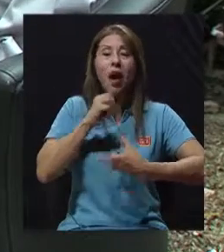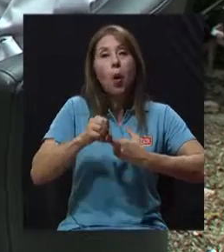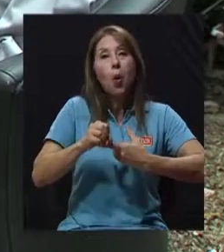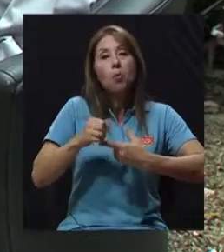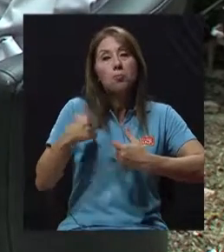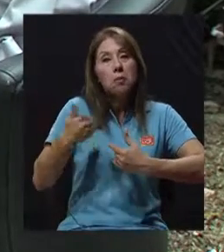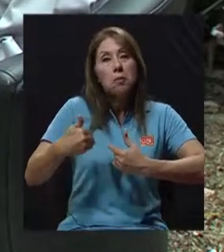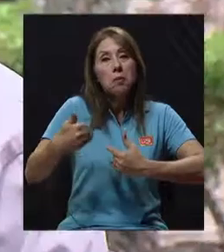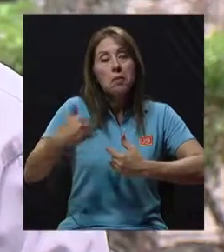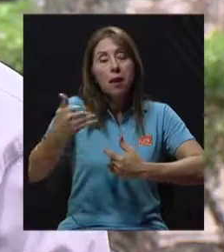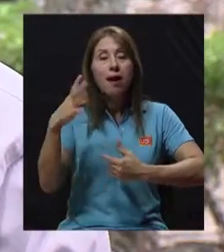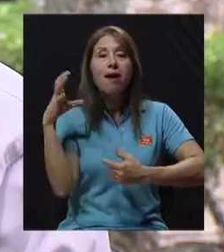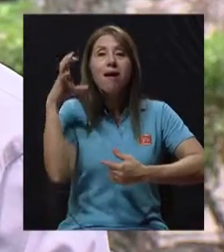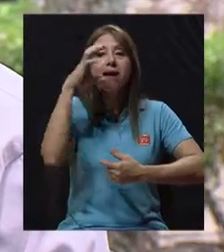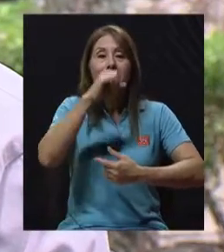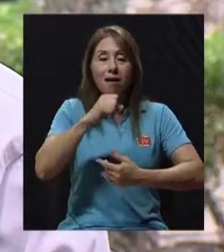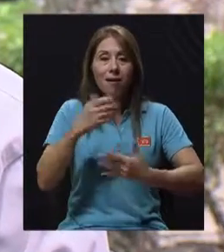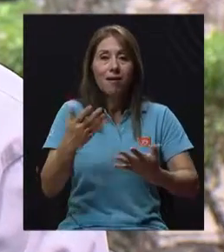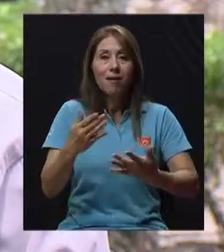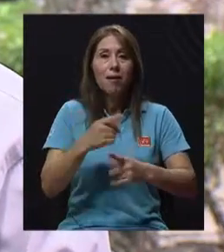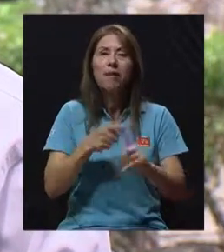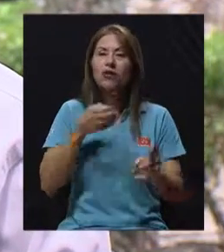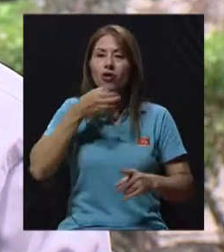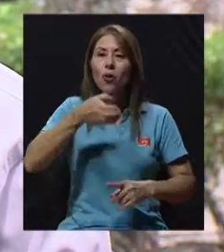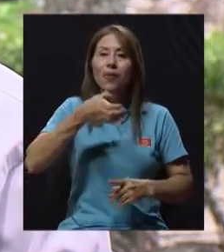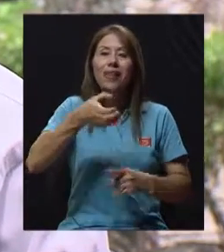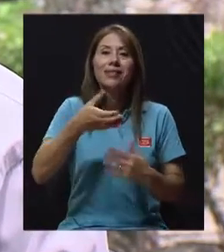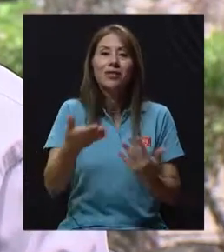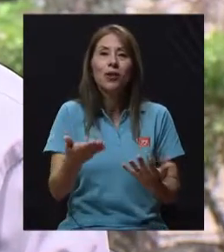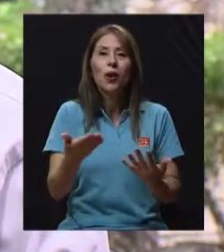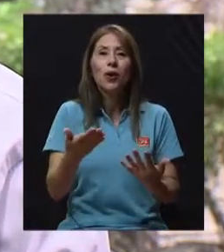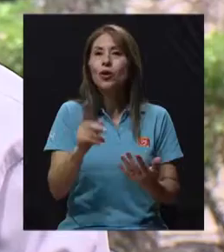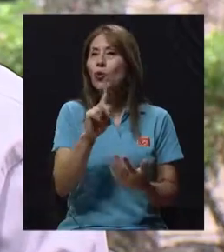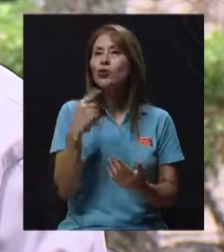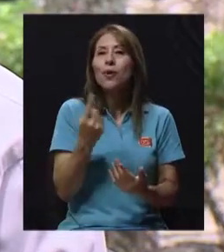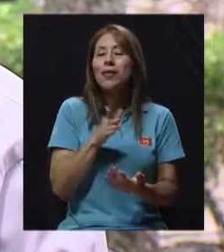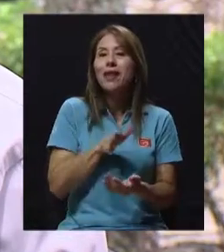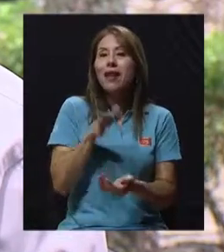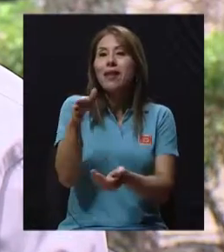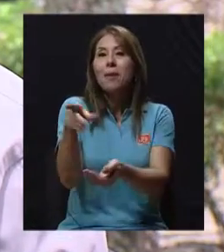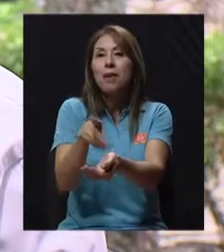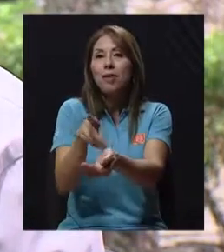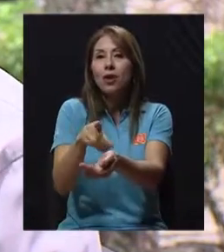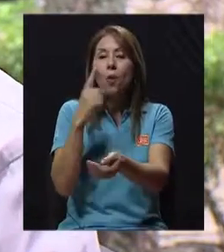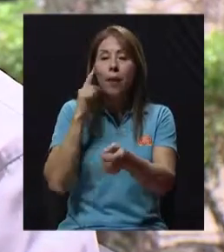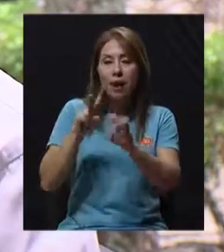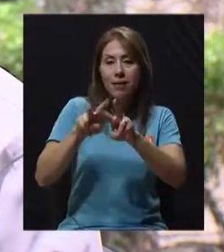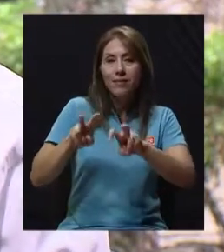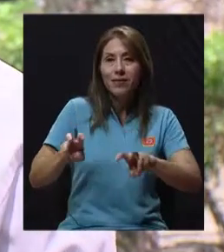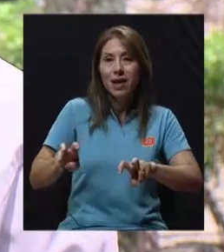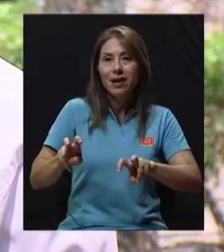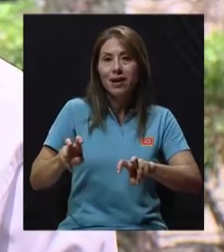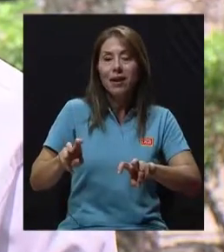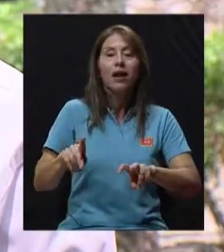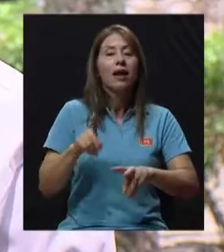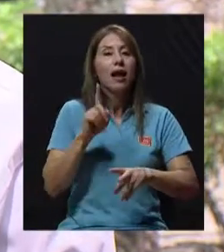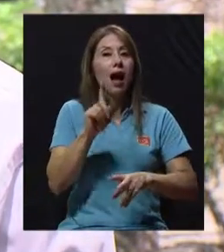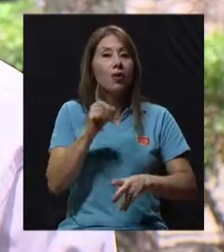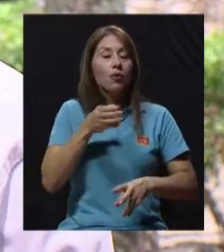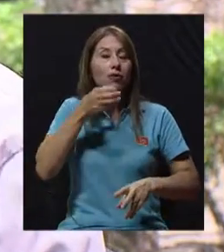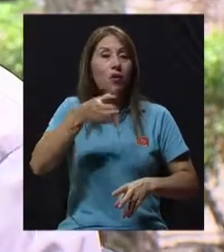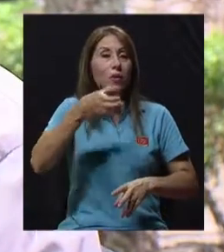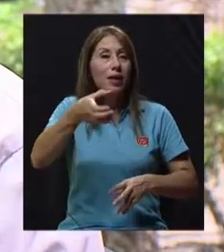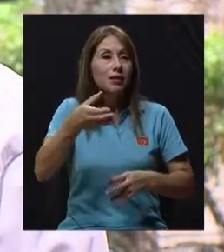se logra identificar. Pero, más que todo, la recomendación, más que llevarlo al médico, digamos, para ver si el corazón está bien, digamos,